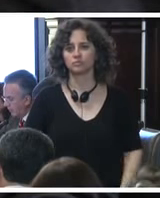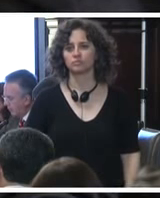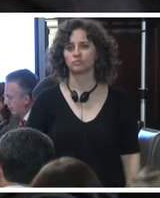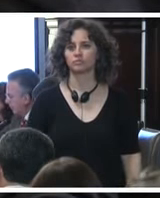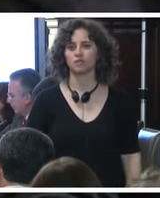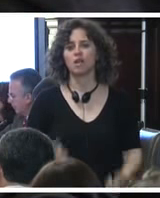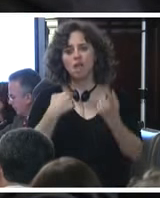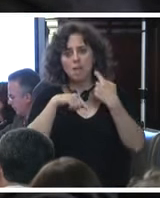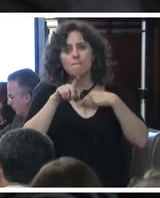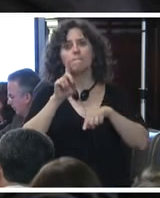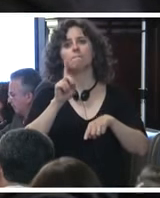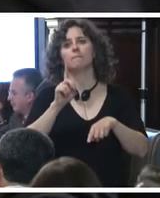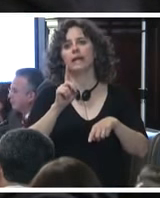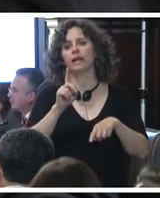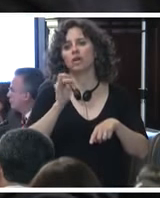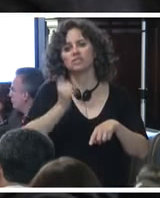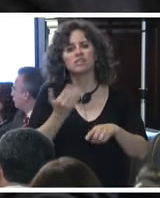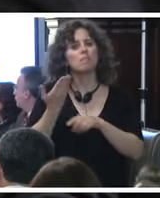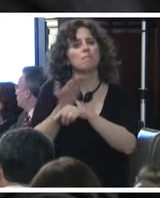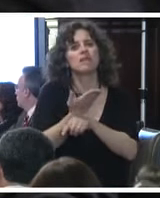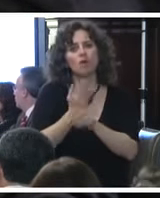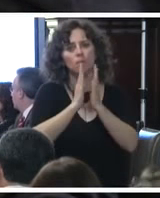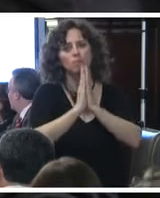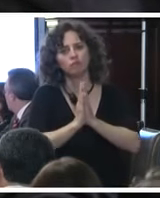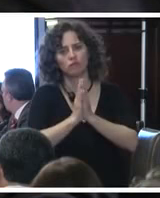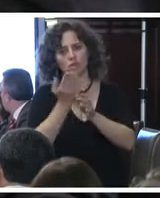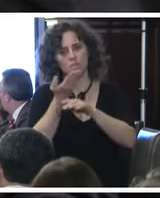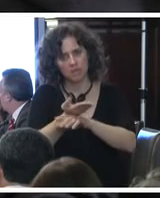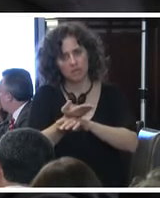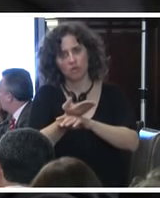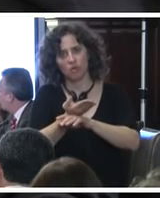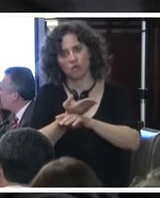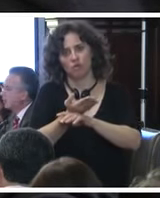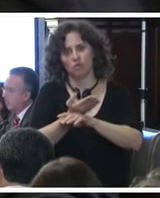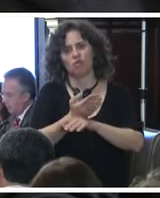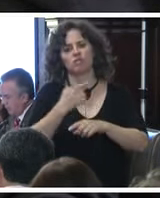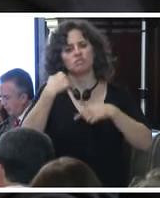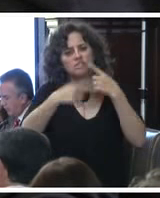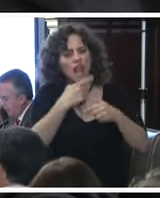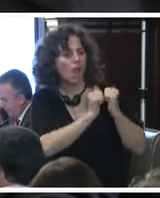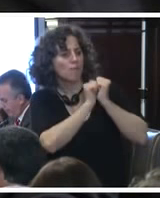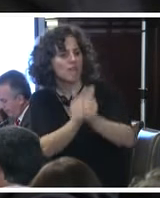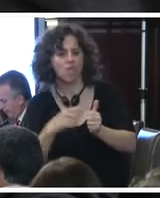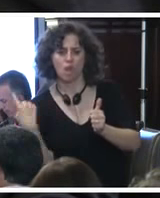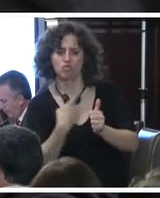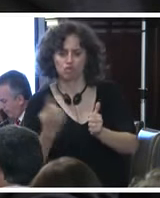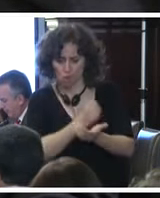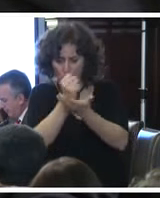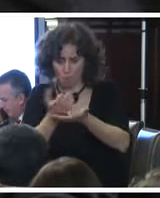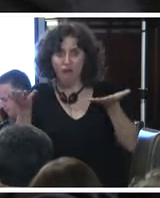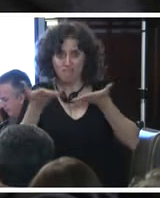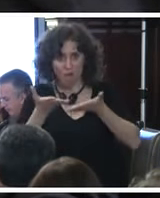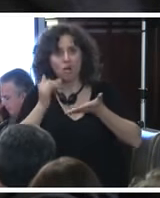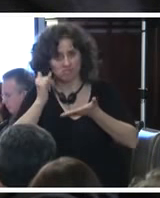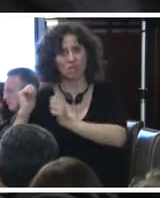Pero sí, pedirles que sigan acompañándonos como hasta hoy lo han hecho